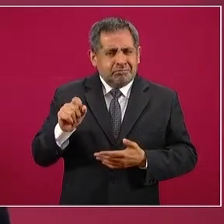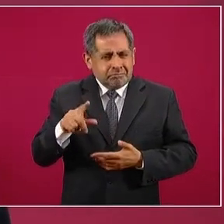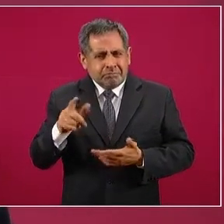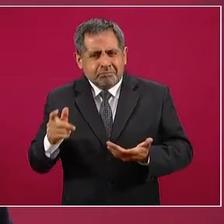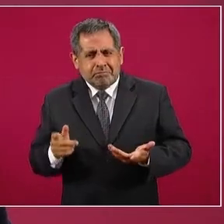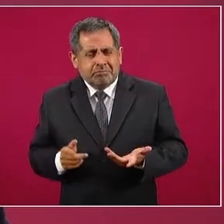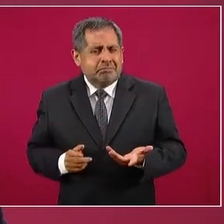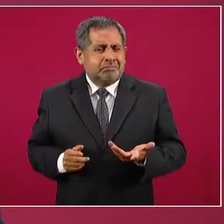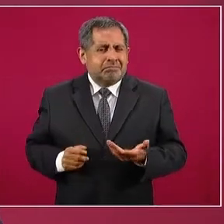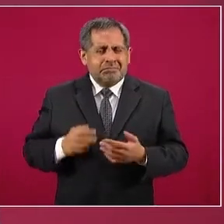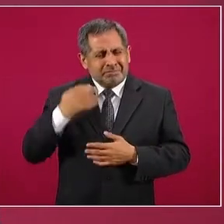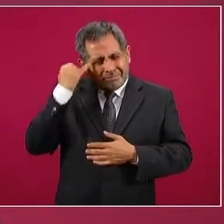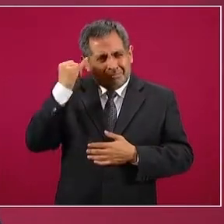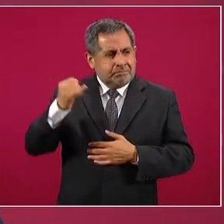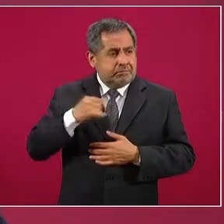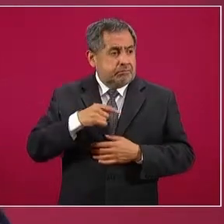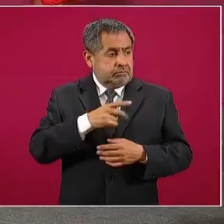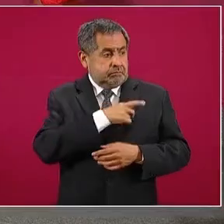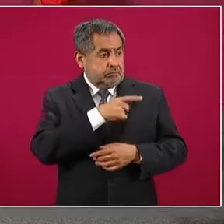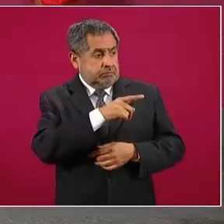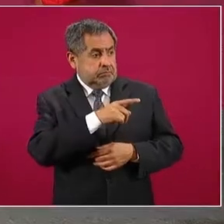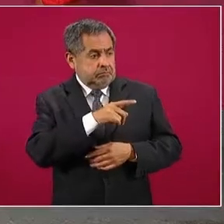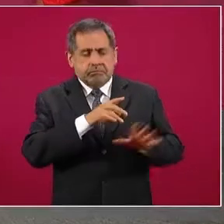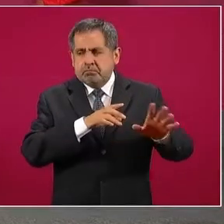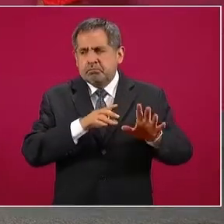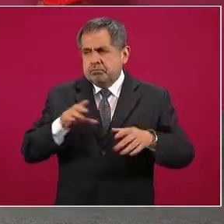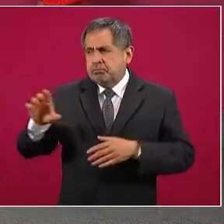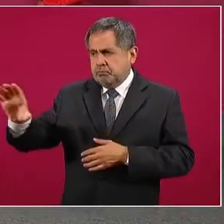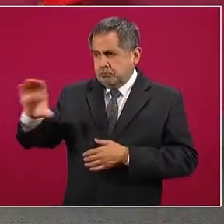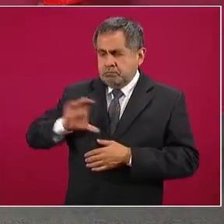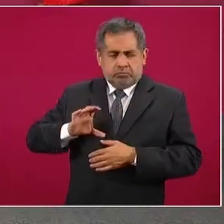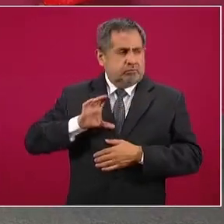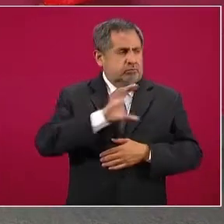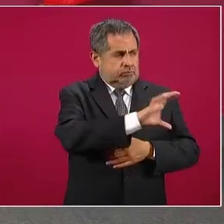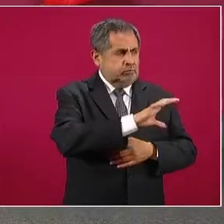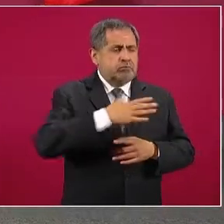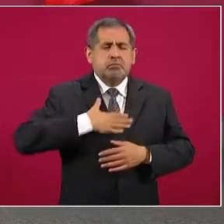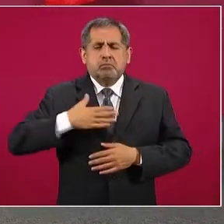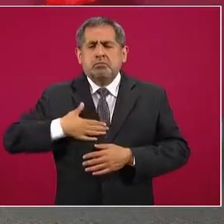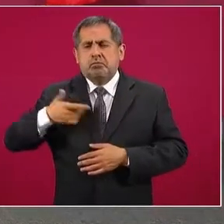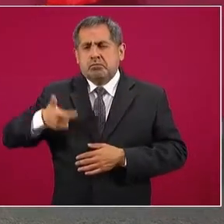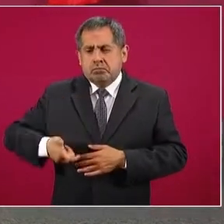Imagínense convertir deudas privadas en deuda pública.